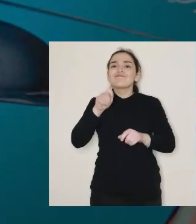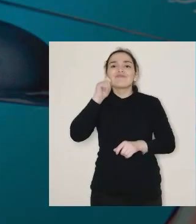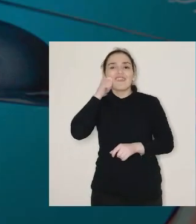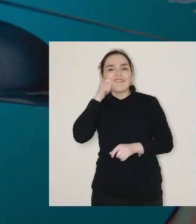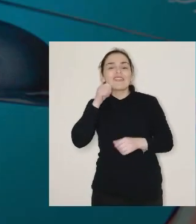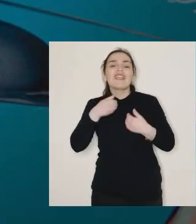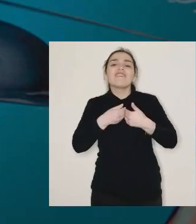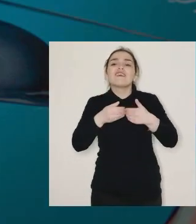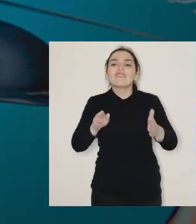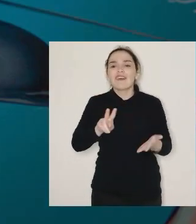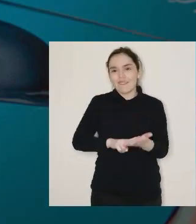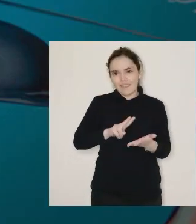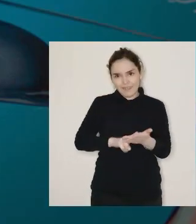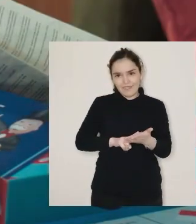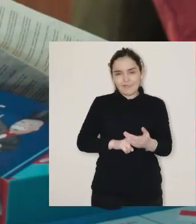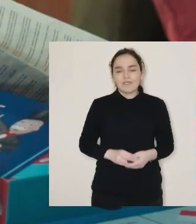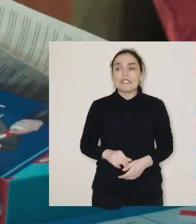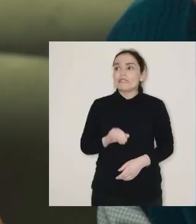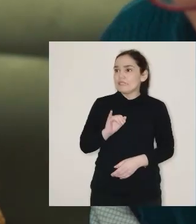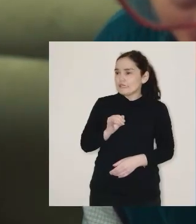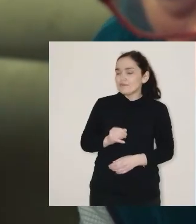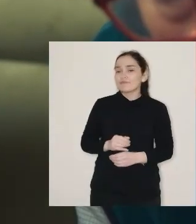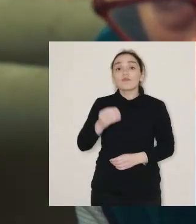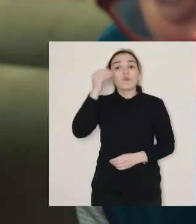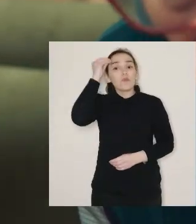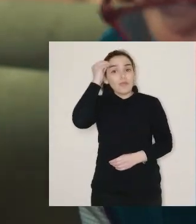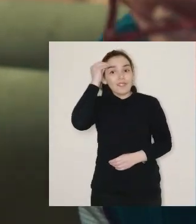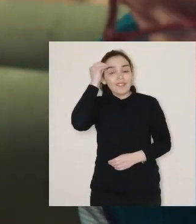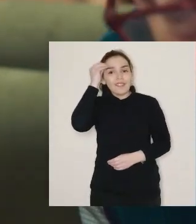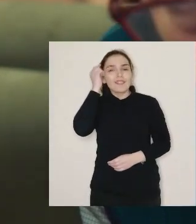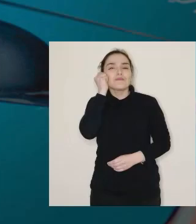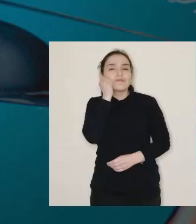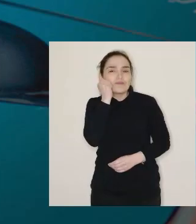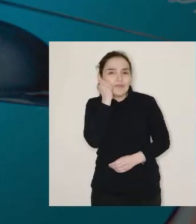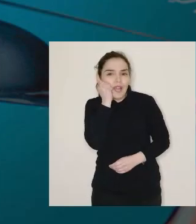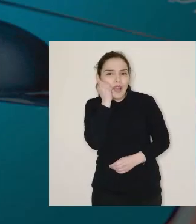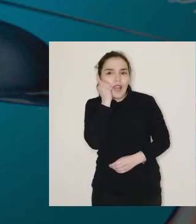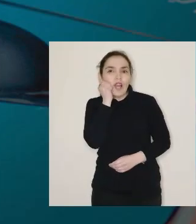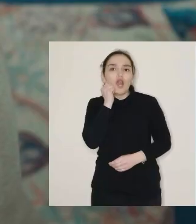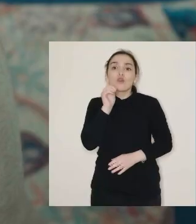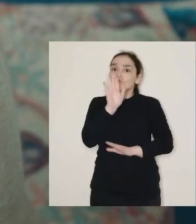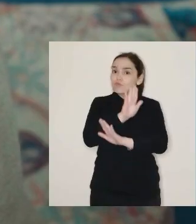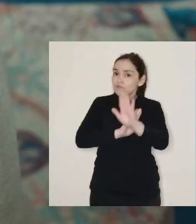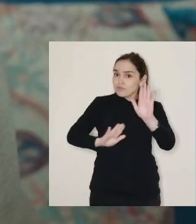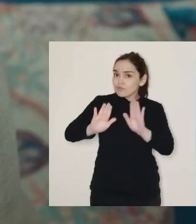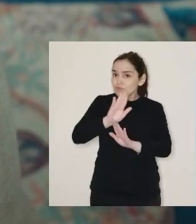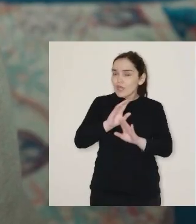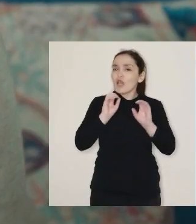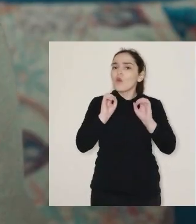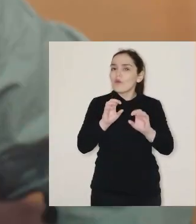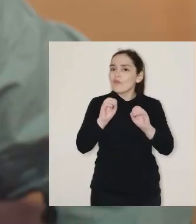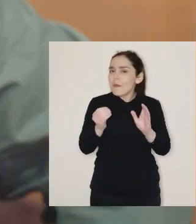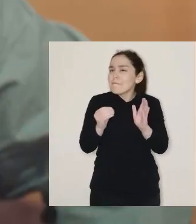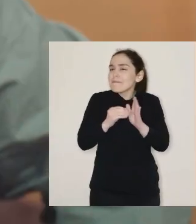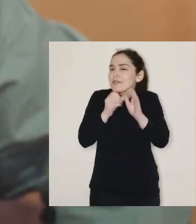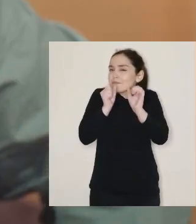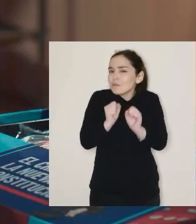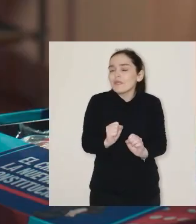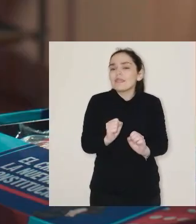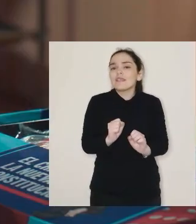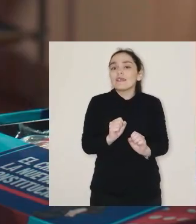elección sea una libertad real. Sí, hipo. Y recuerden, sea cortés, ande con cuidado,